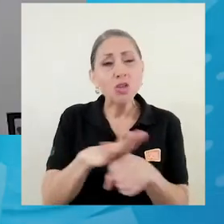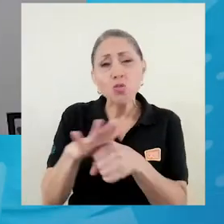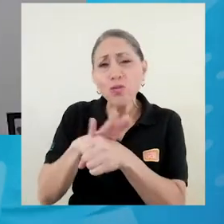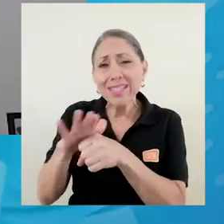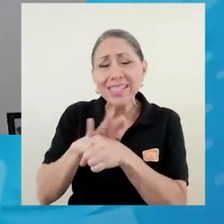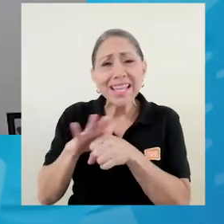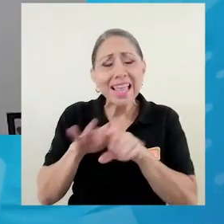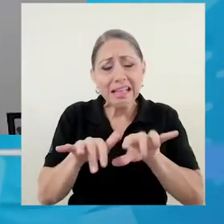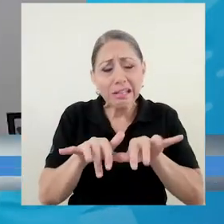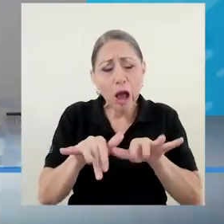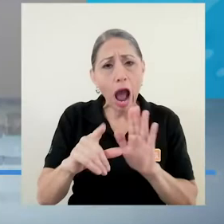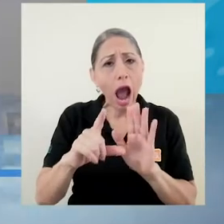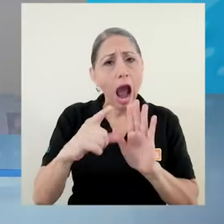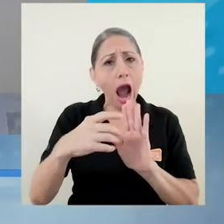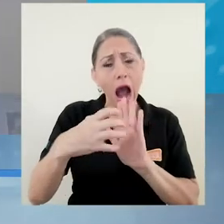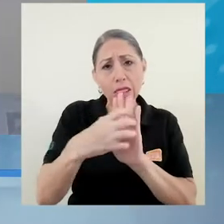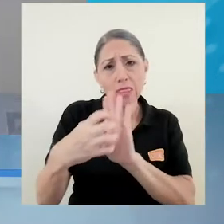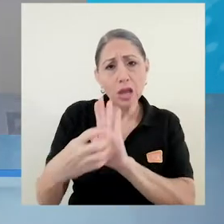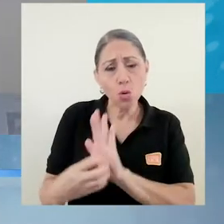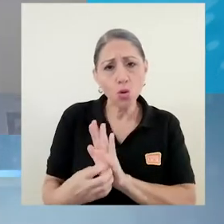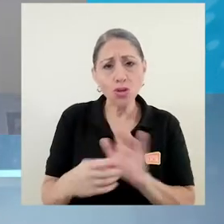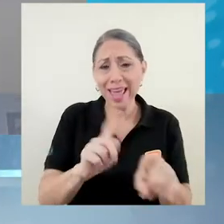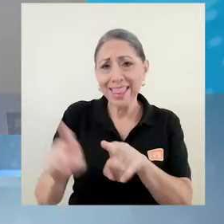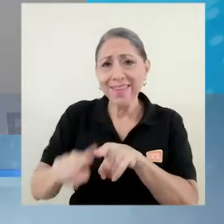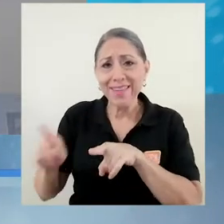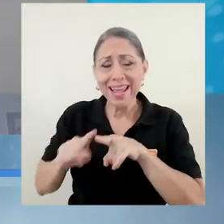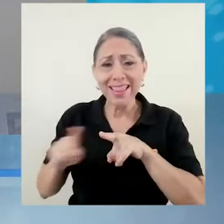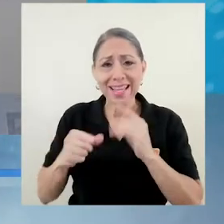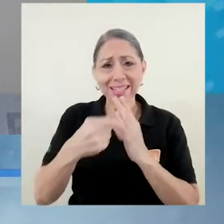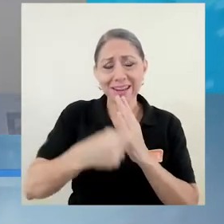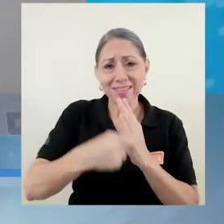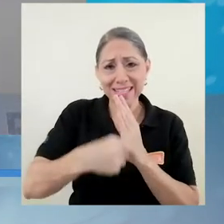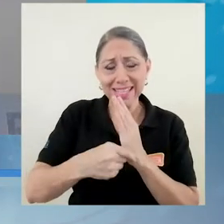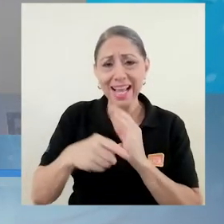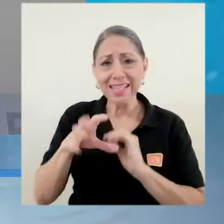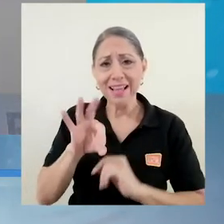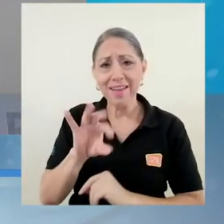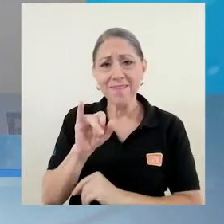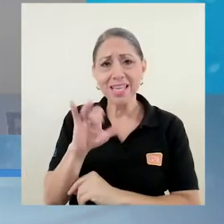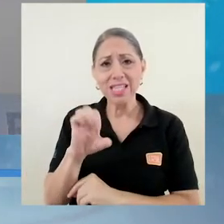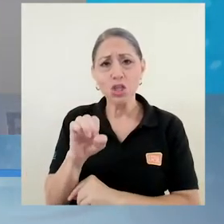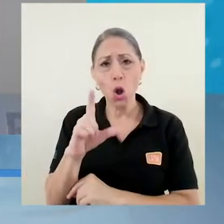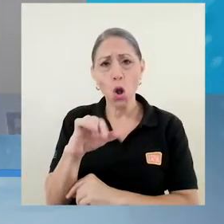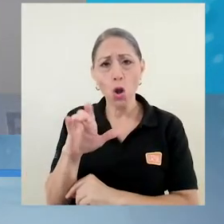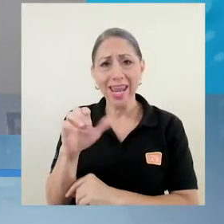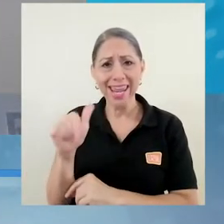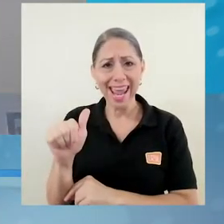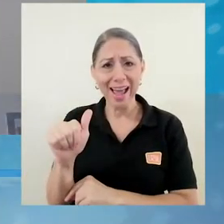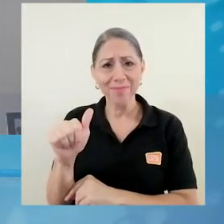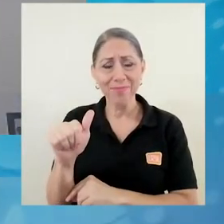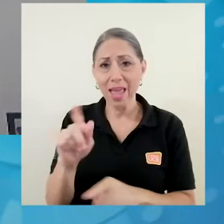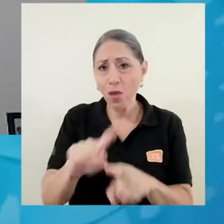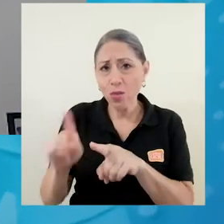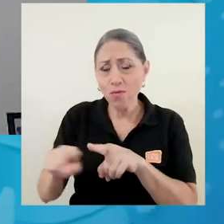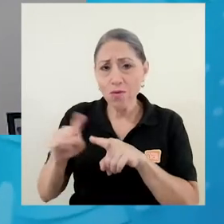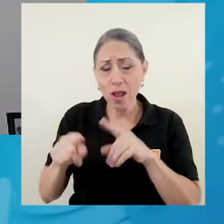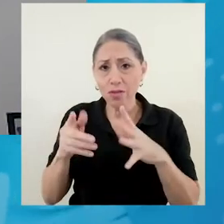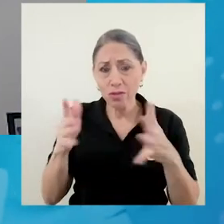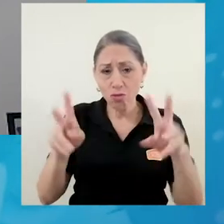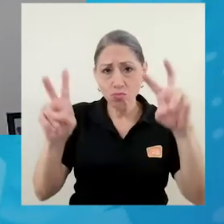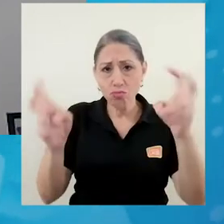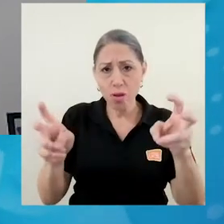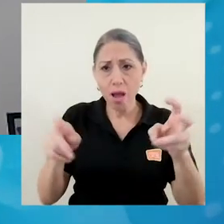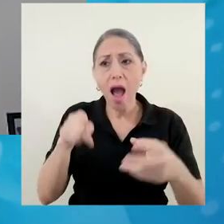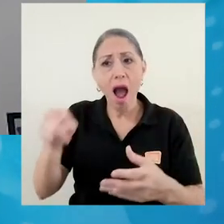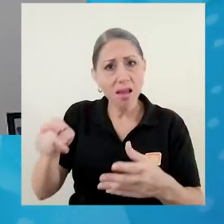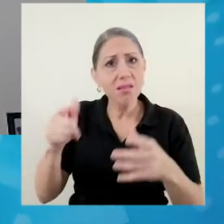suficientes artículos publicados en excelentes revistas de fisiología, fisiología del ejercicio, en los cuales se demuestra